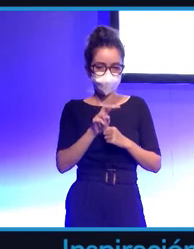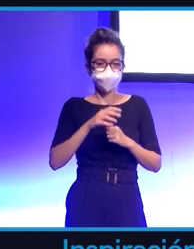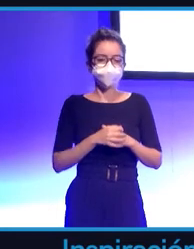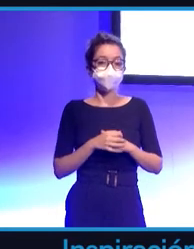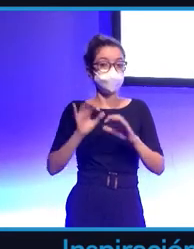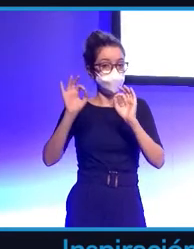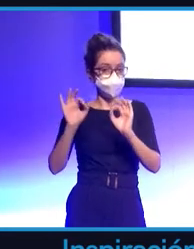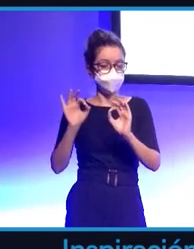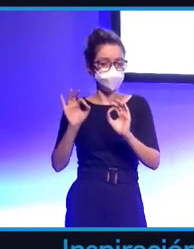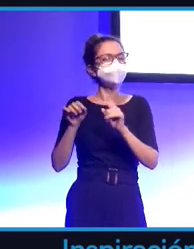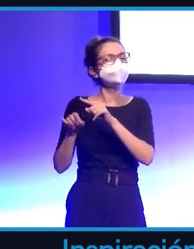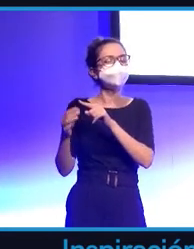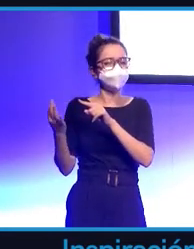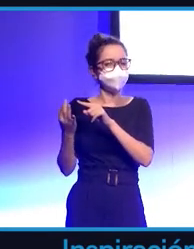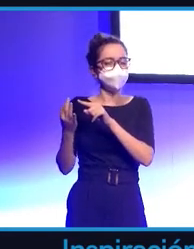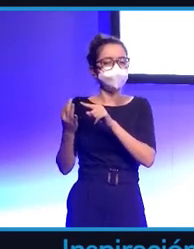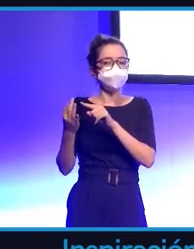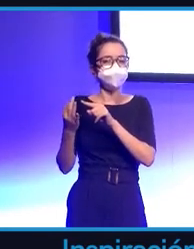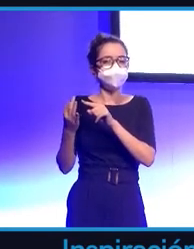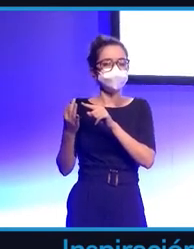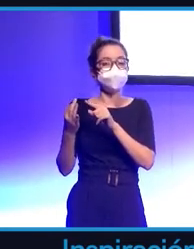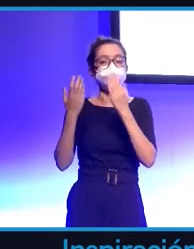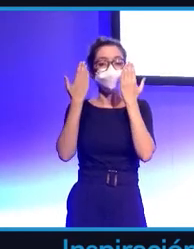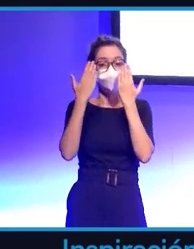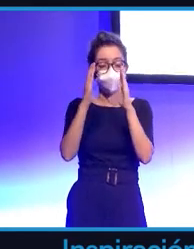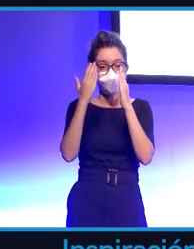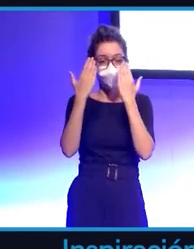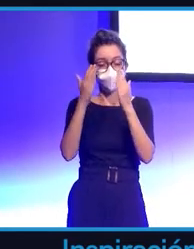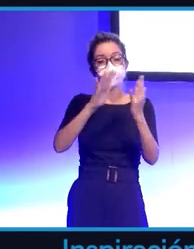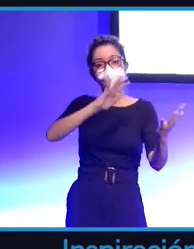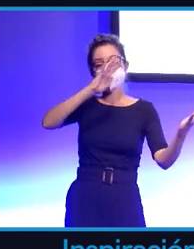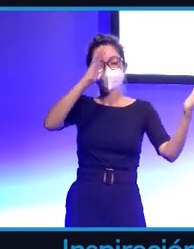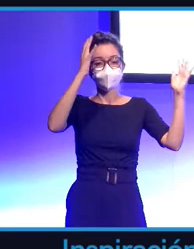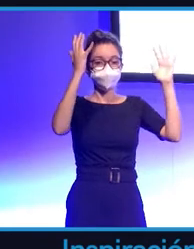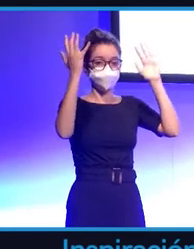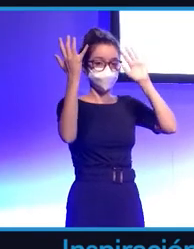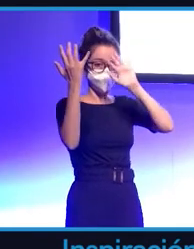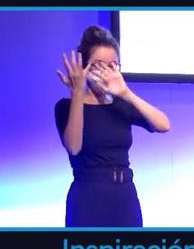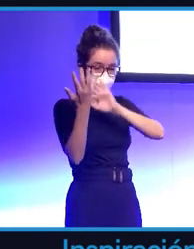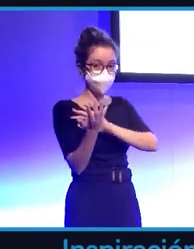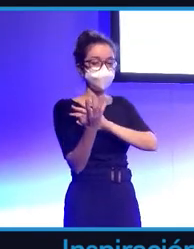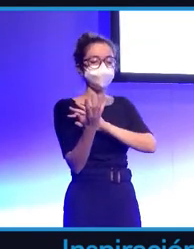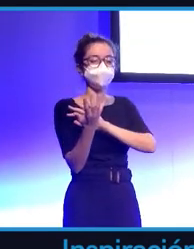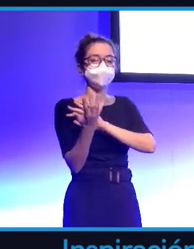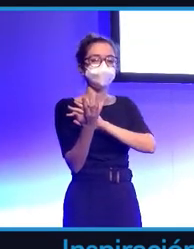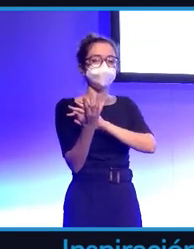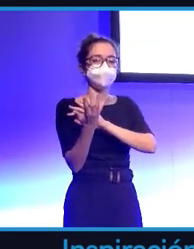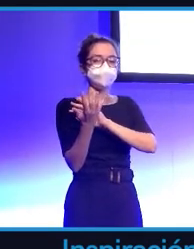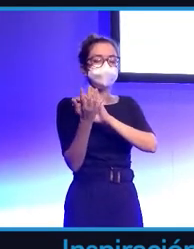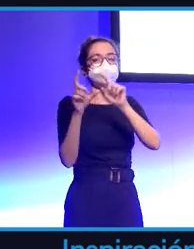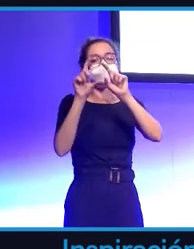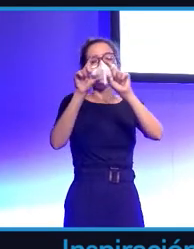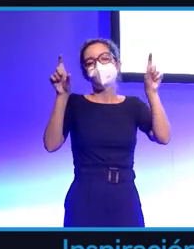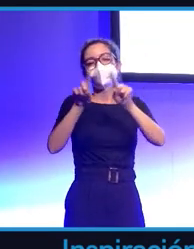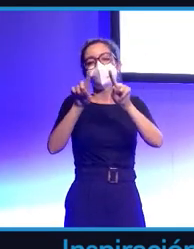Que es la transformación completa de Facebook en una empresa que va a construir este metaverso, este